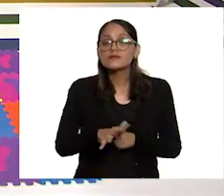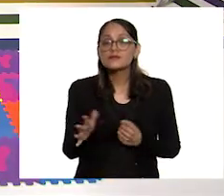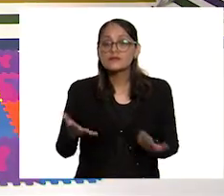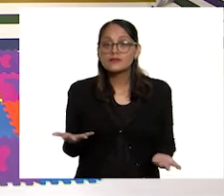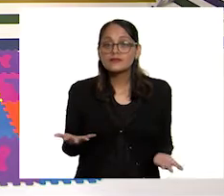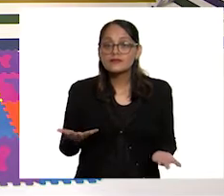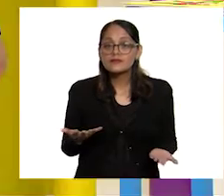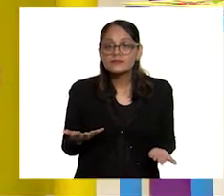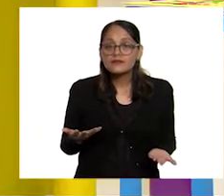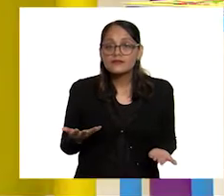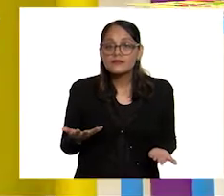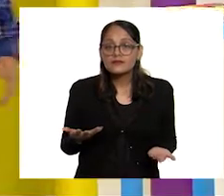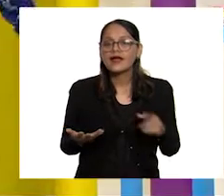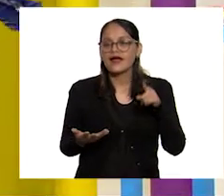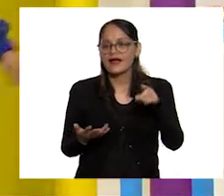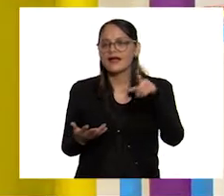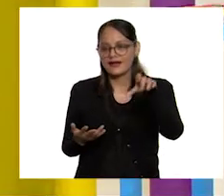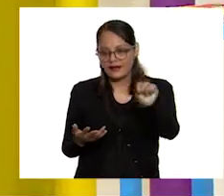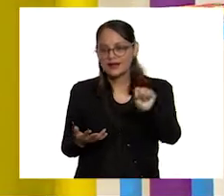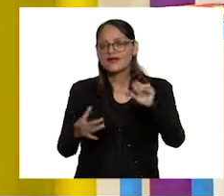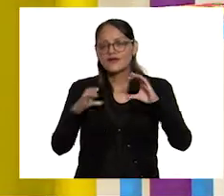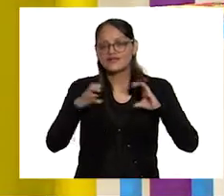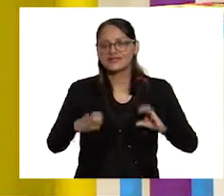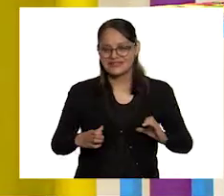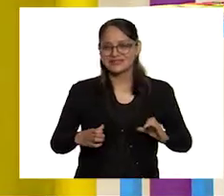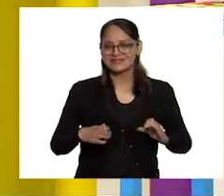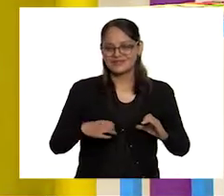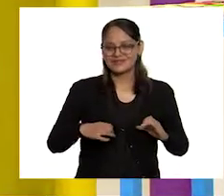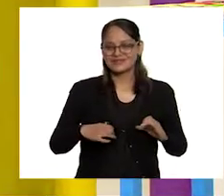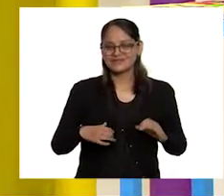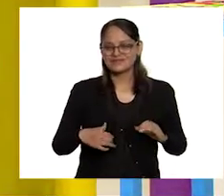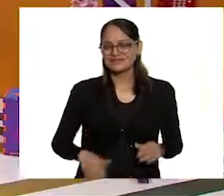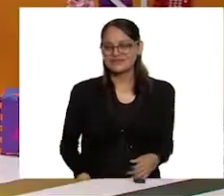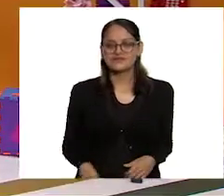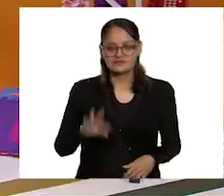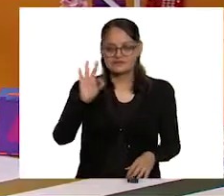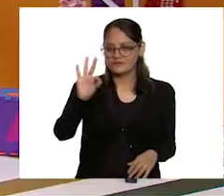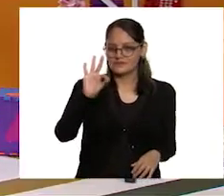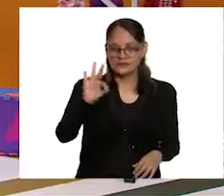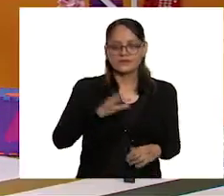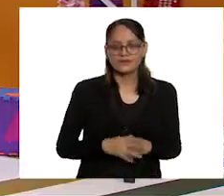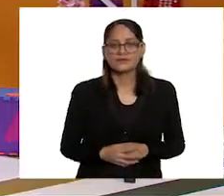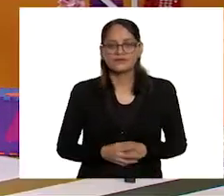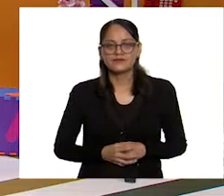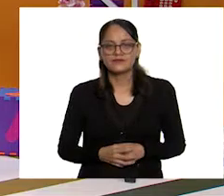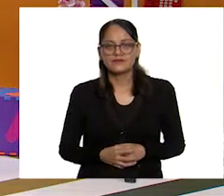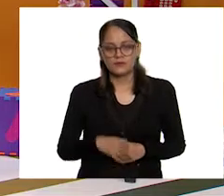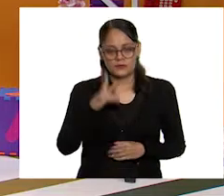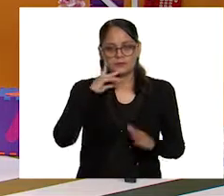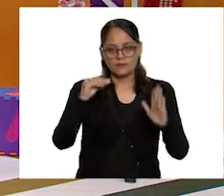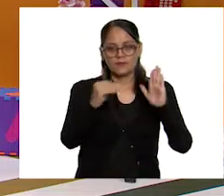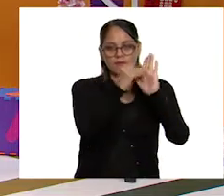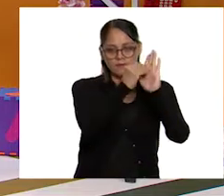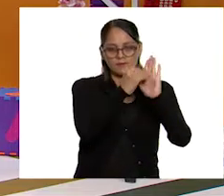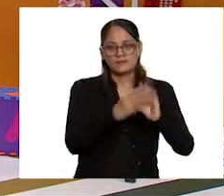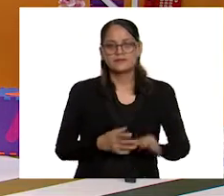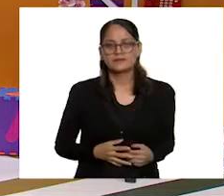escuchar, física. Muy bien. Excelente, niños y niñas. Y lo vamos a notar aquí.